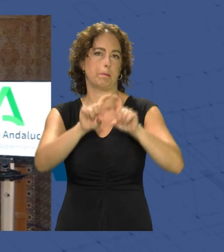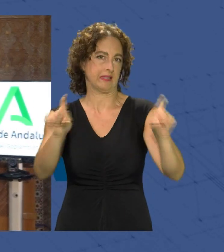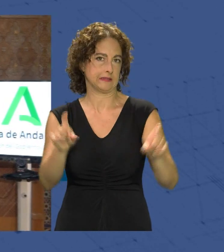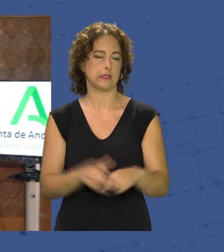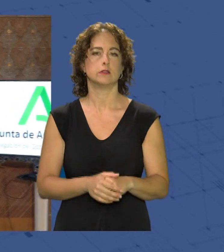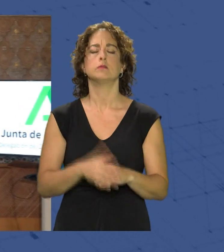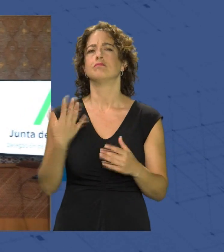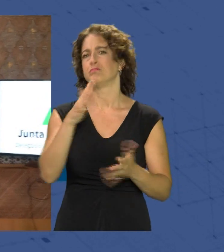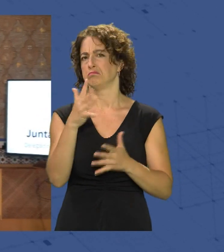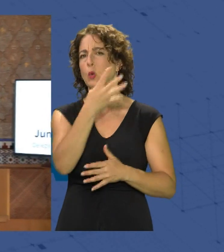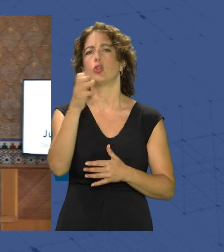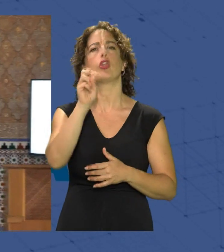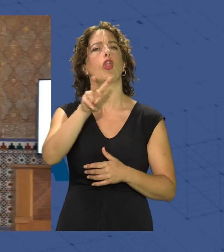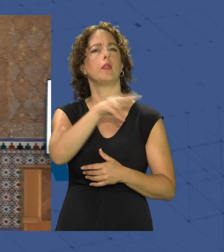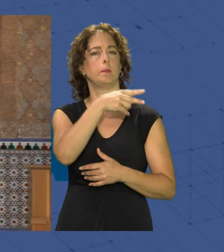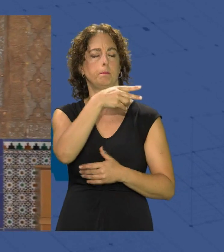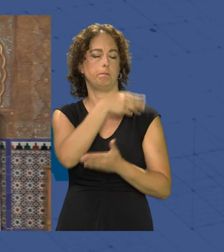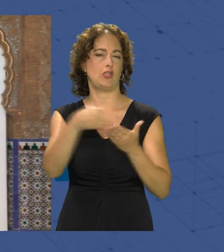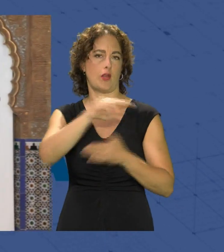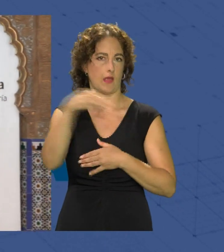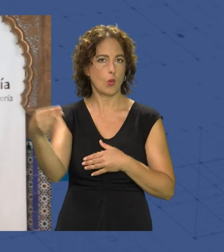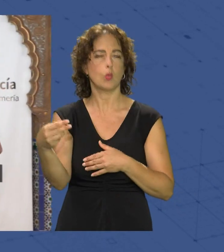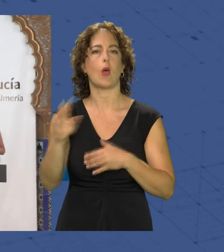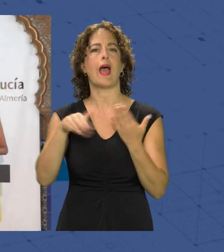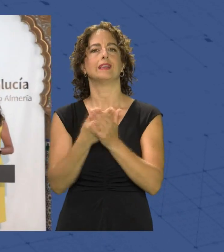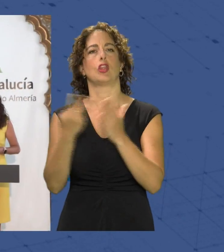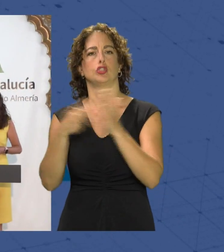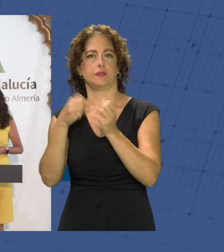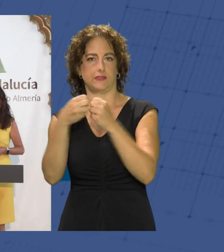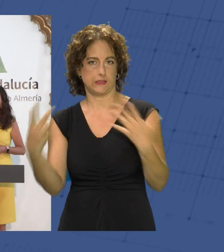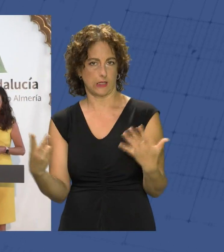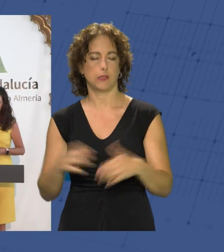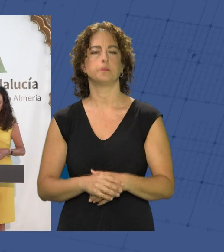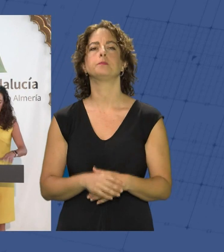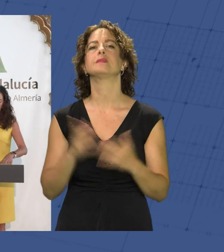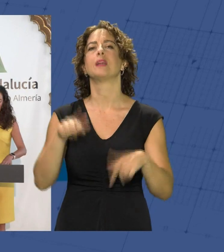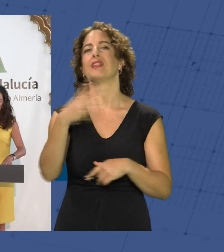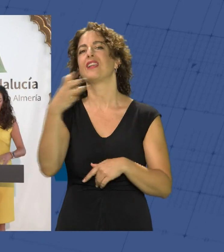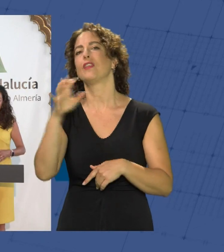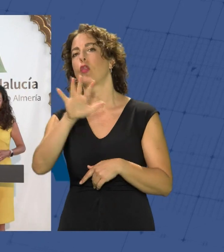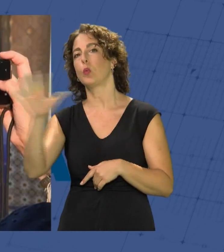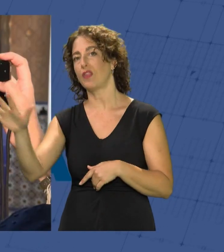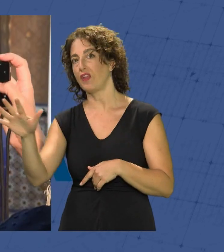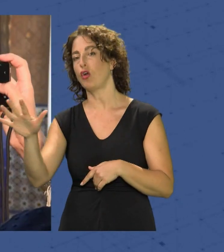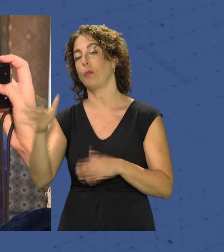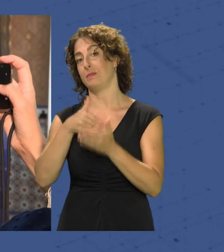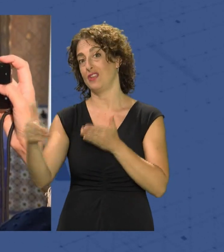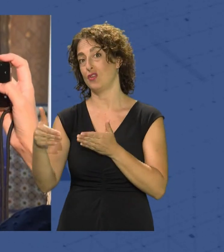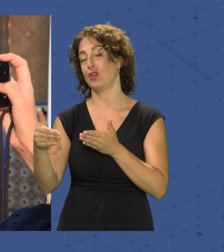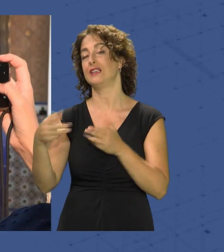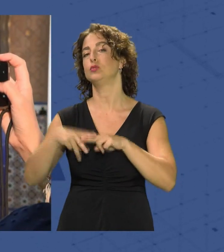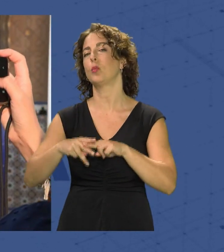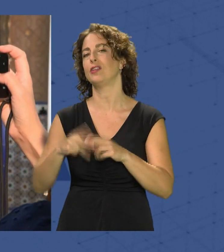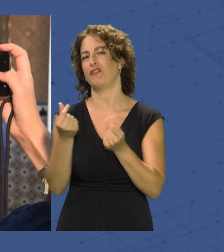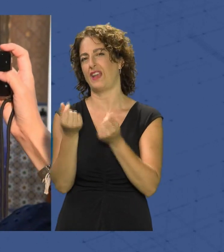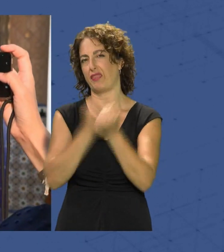Supondrán 412 millones de euros en incentivos hasta el año 2027, además de otros 355 millones, al menos en instrumentos financieros,